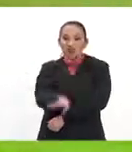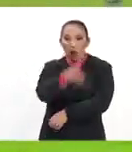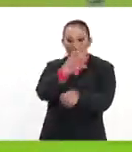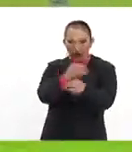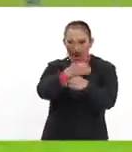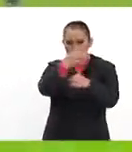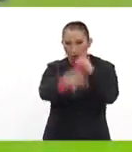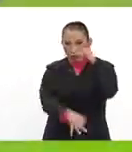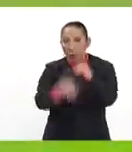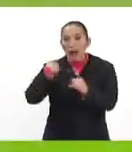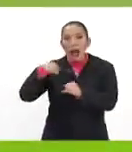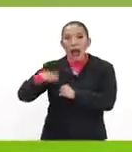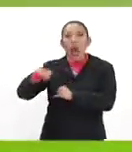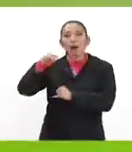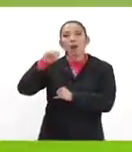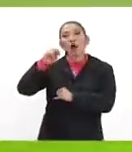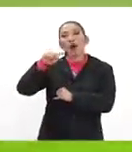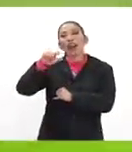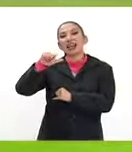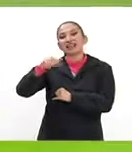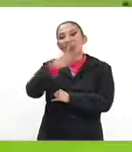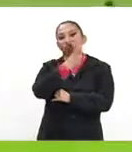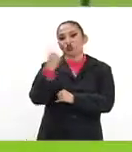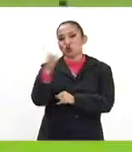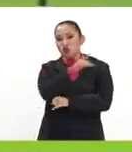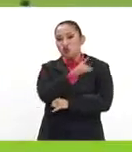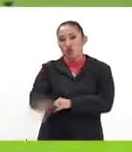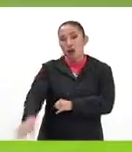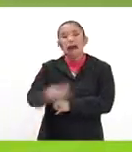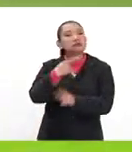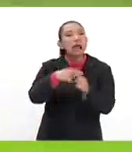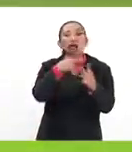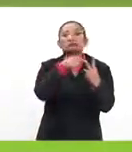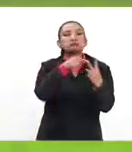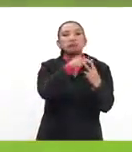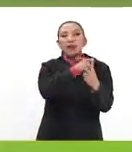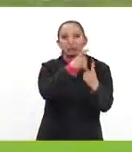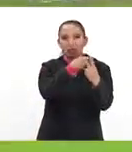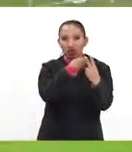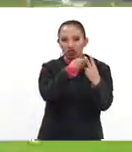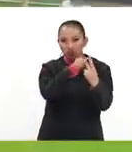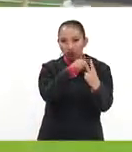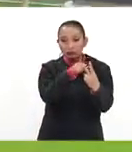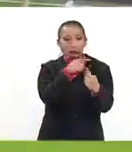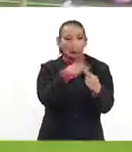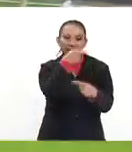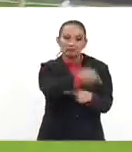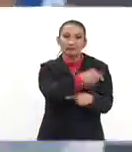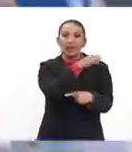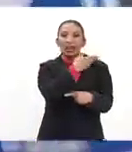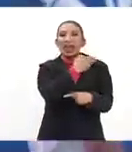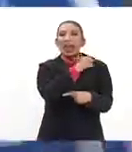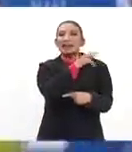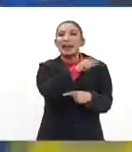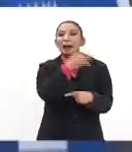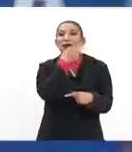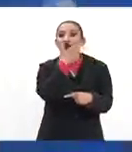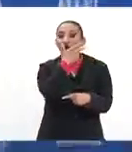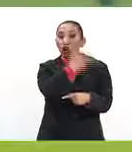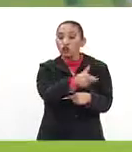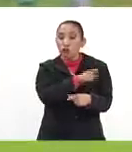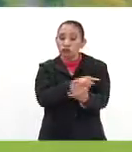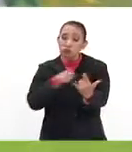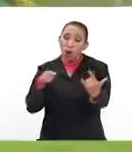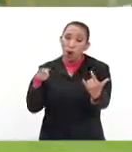los cuartos de final al Moreirense dos goles por uno. ¿Anotaciones de quién? Pues de quién va a ser, de quién va a ser Héctor Herrera al minuto 8.